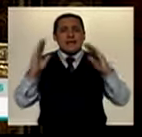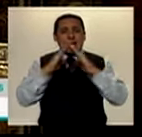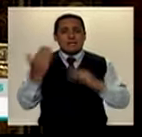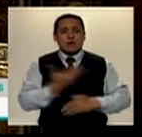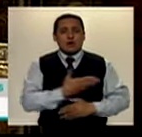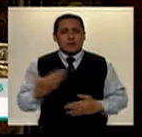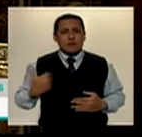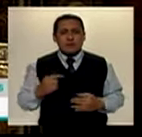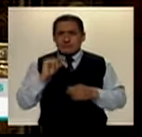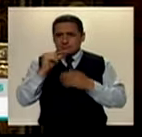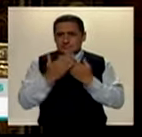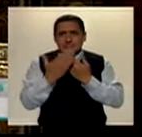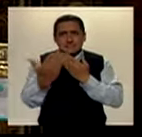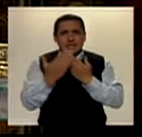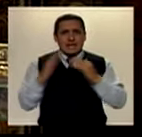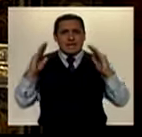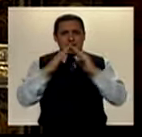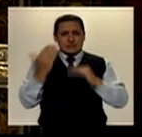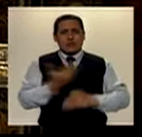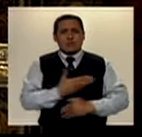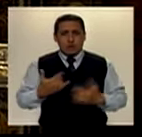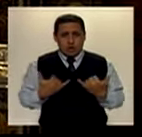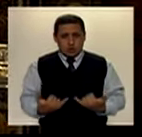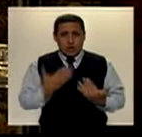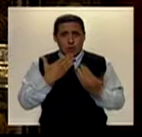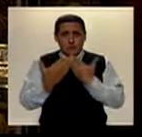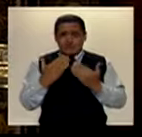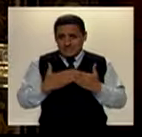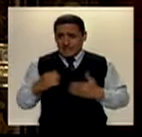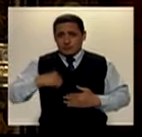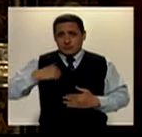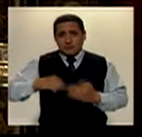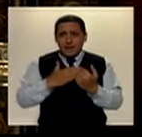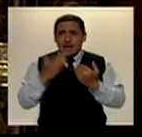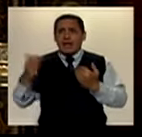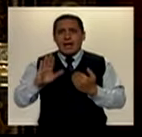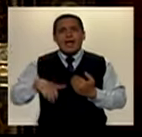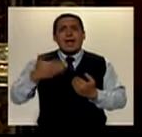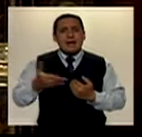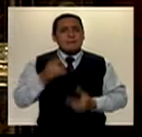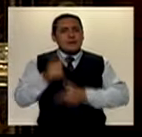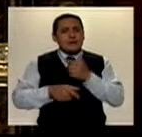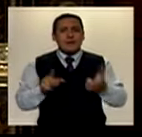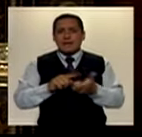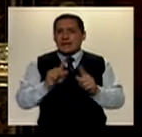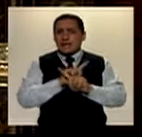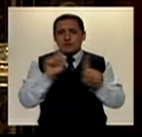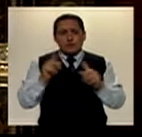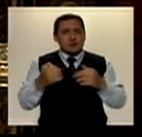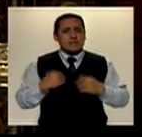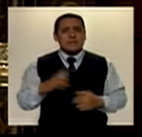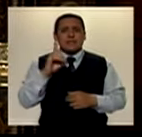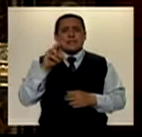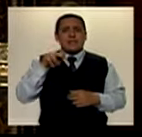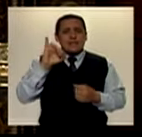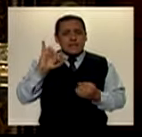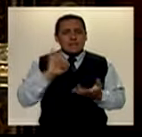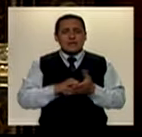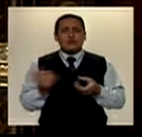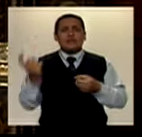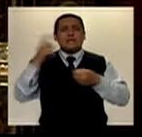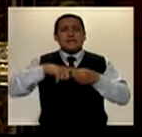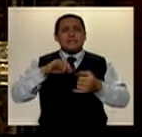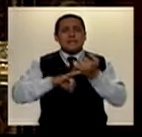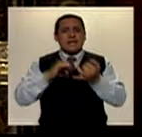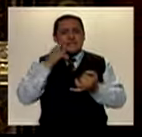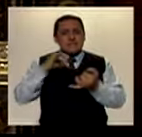de Gobierno, a pocos metros de donde estamos conversando tú y yo, hay personas que no tienen DNI, que no están inscritas